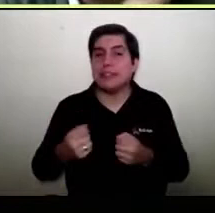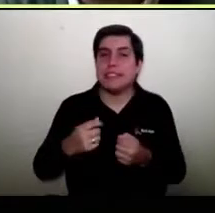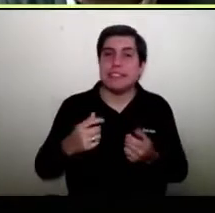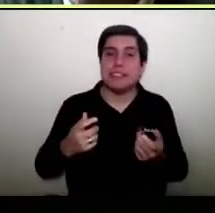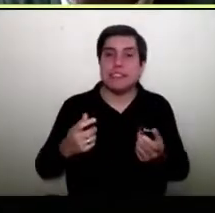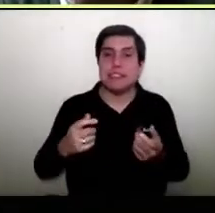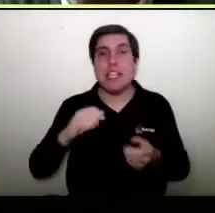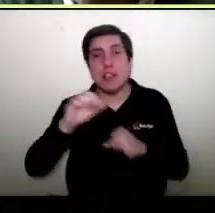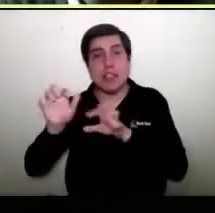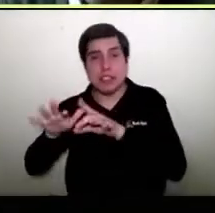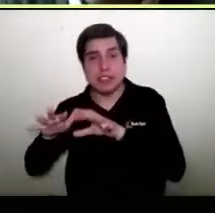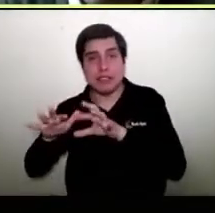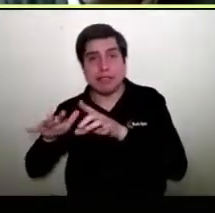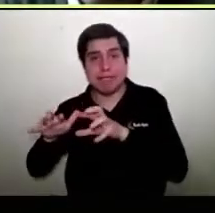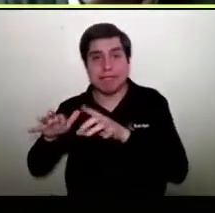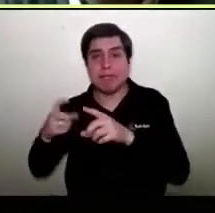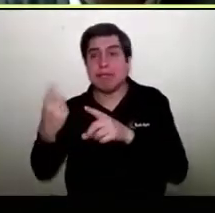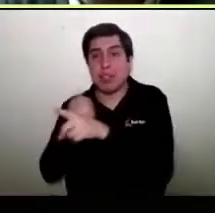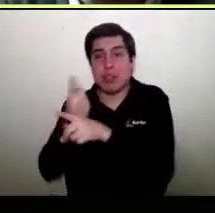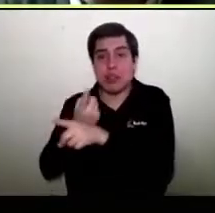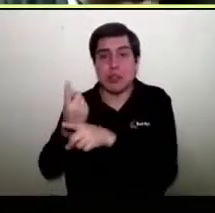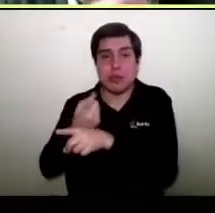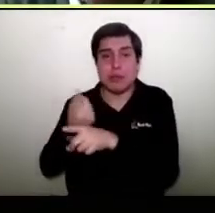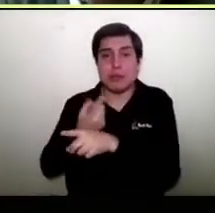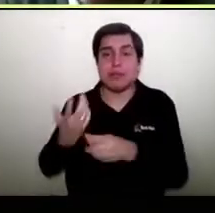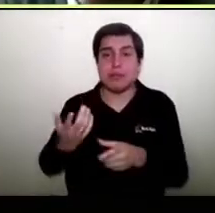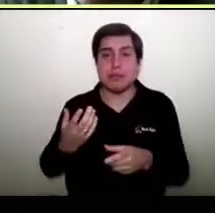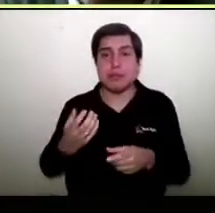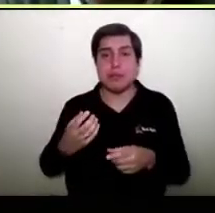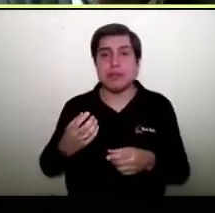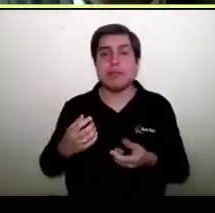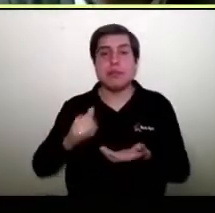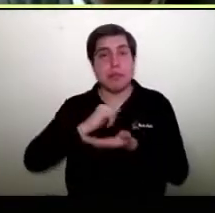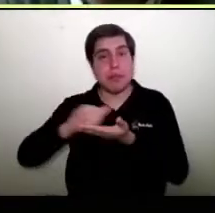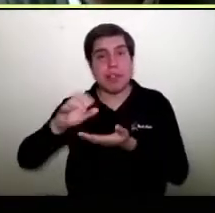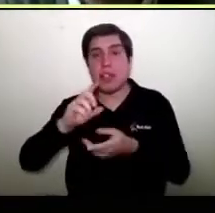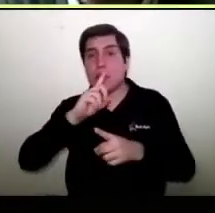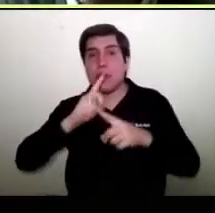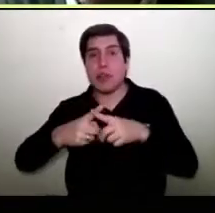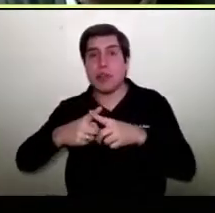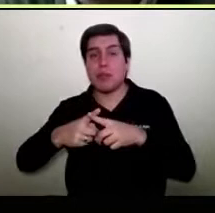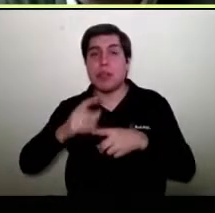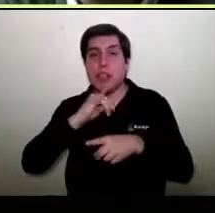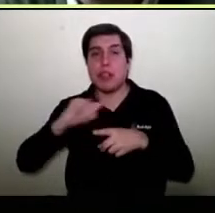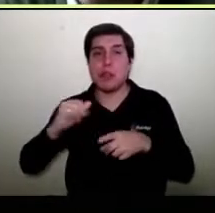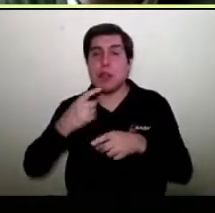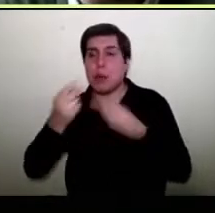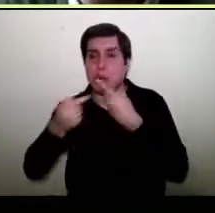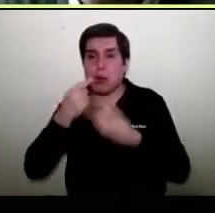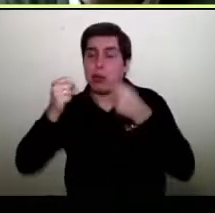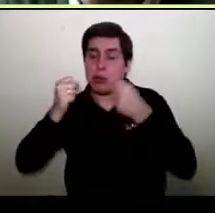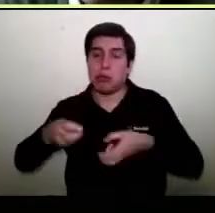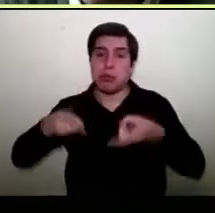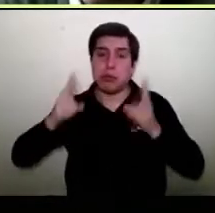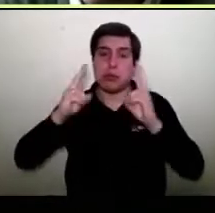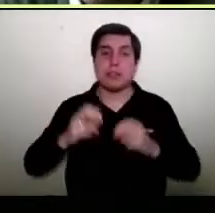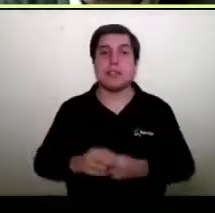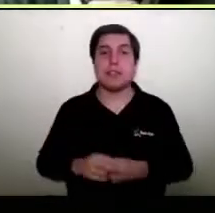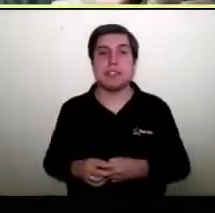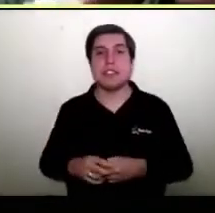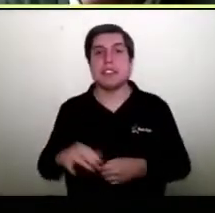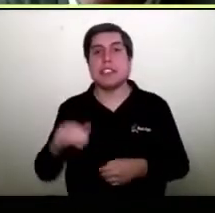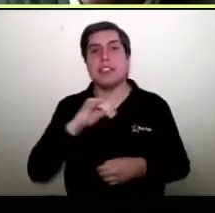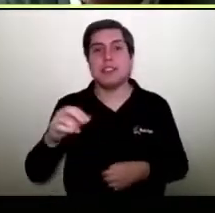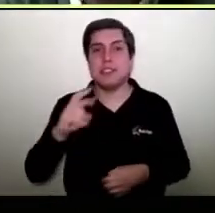chat que está ahí, que lo pueden ver, se inscriben, ponen su nombre, y después crean el chat y pueden hacer preguntas. Y vamos a tratar de